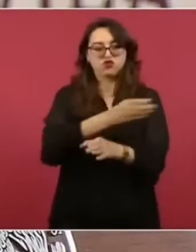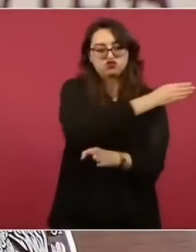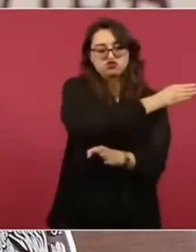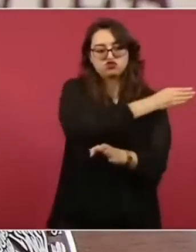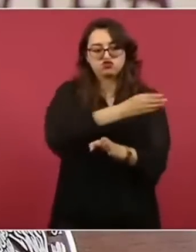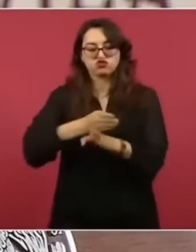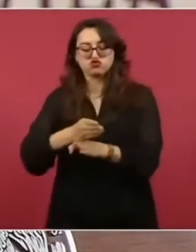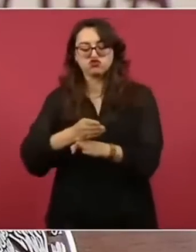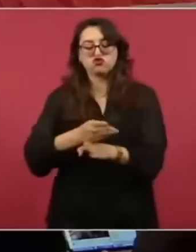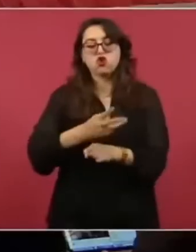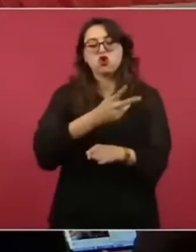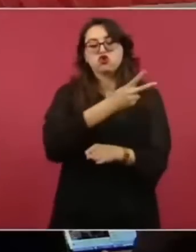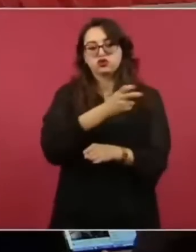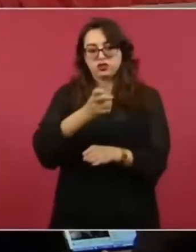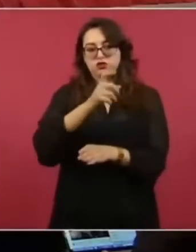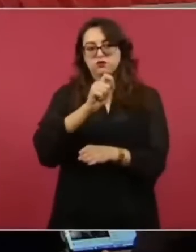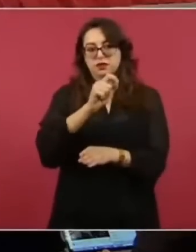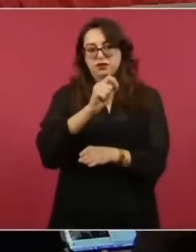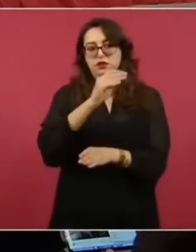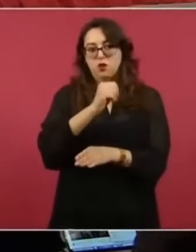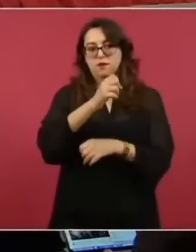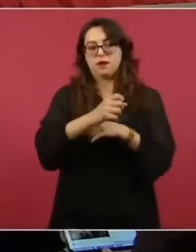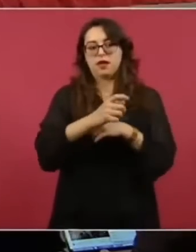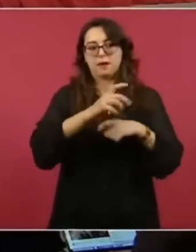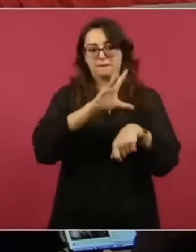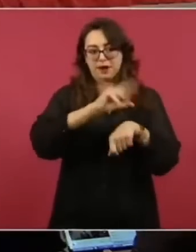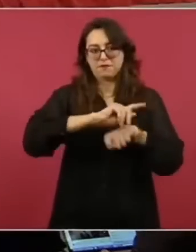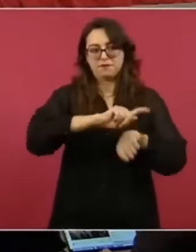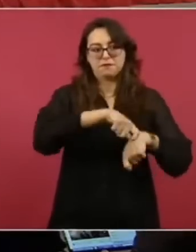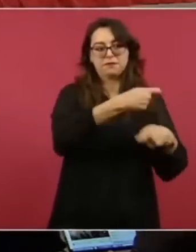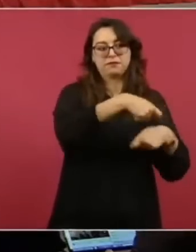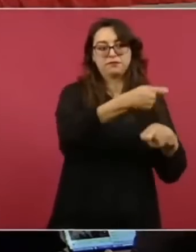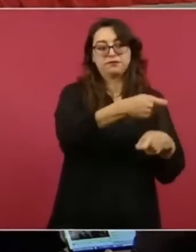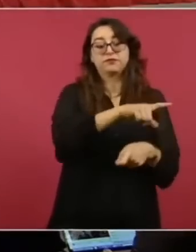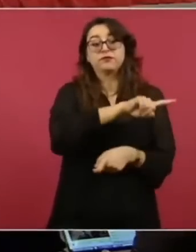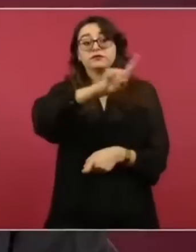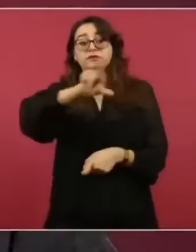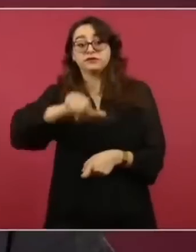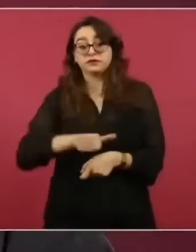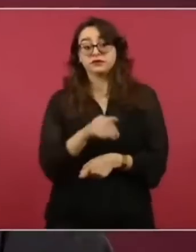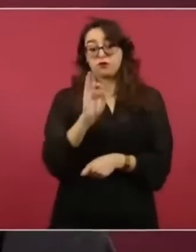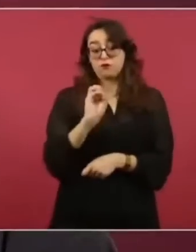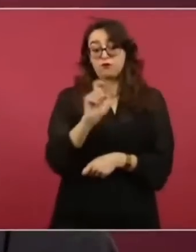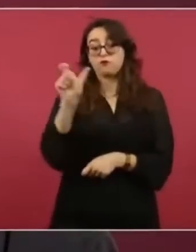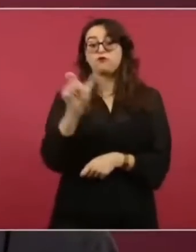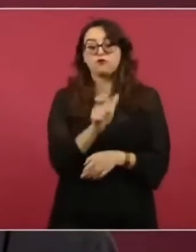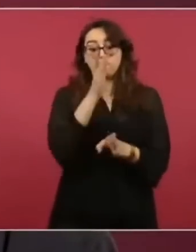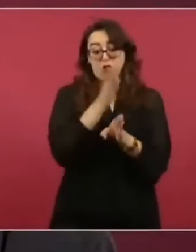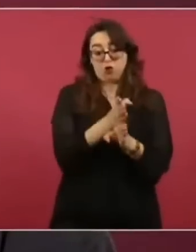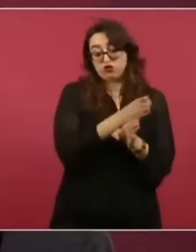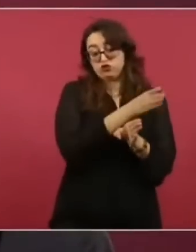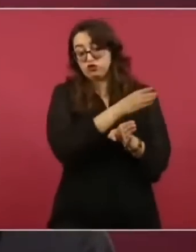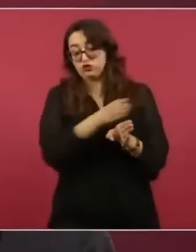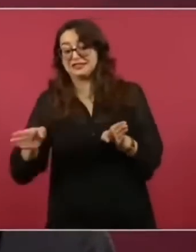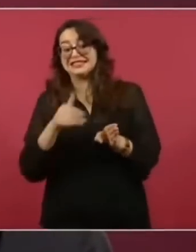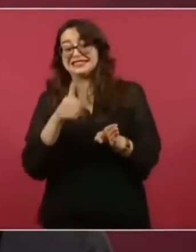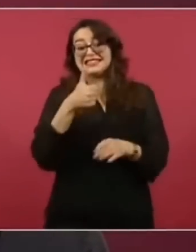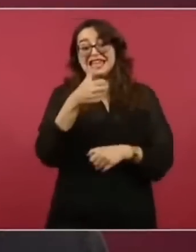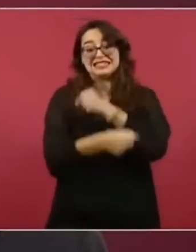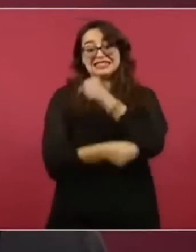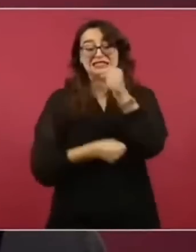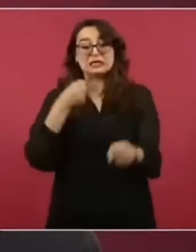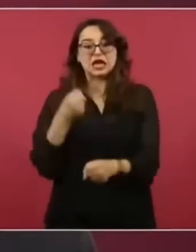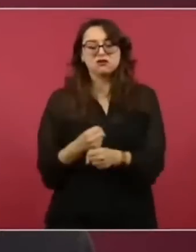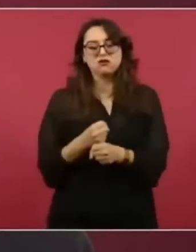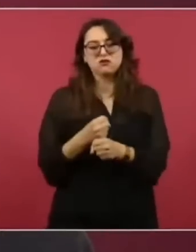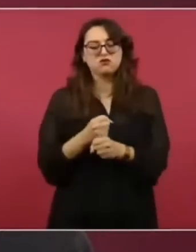casinos otorgados durante las eh últimas administraciones o incluso en la historia del país nada